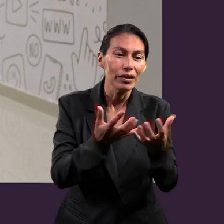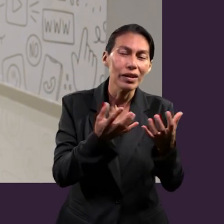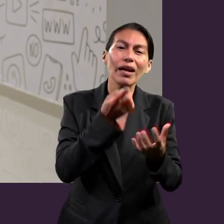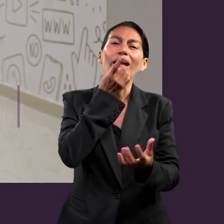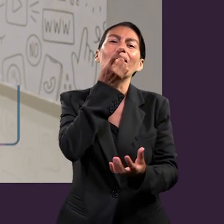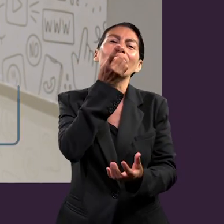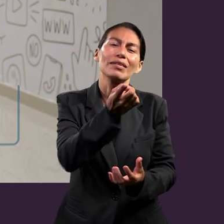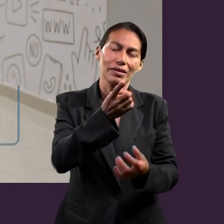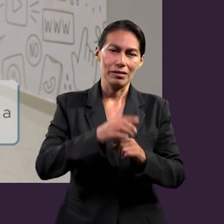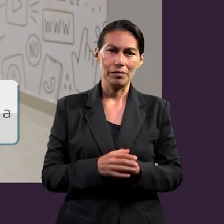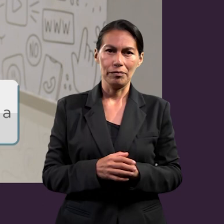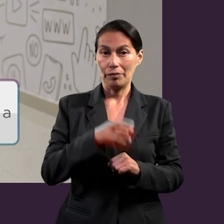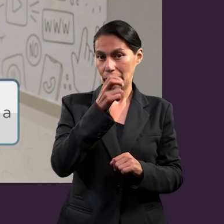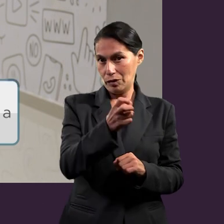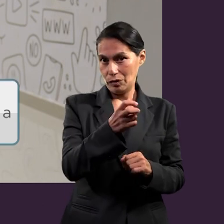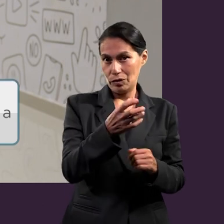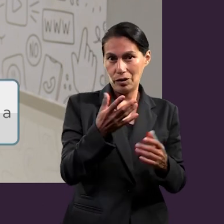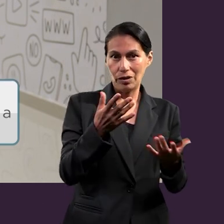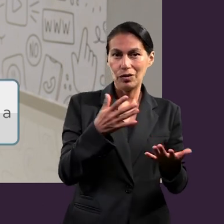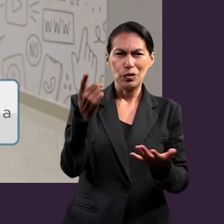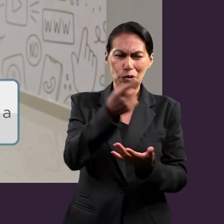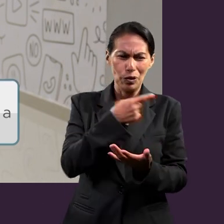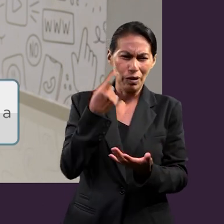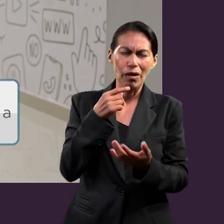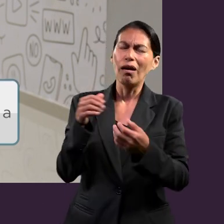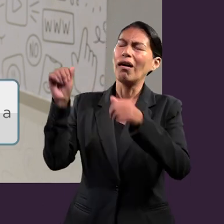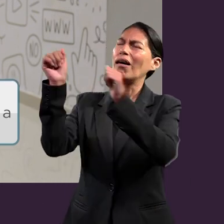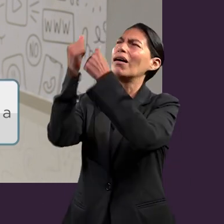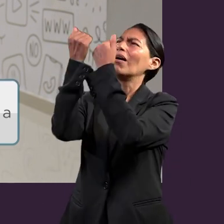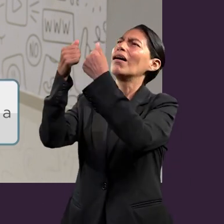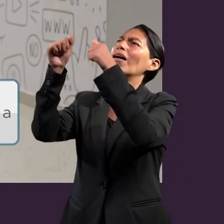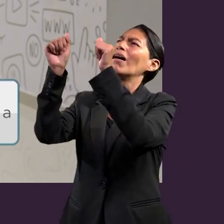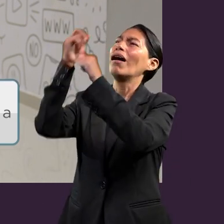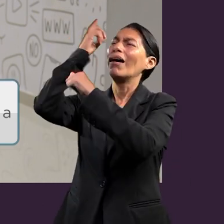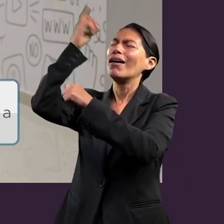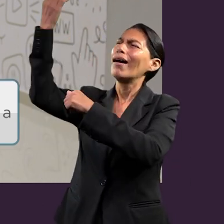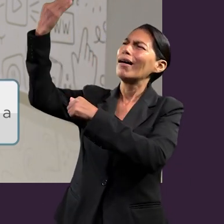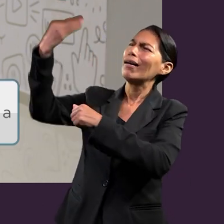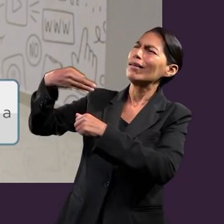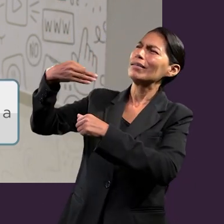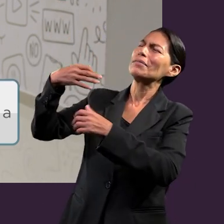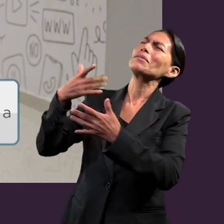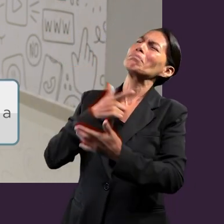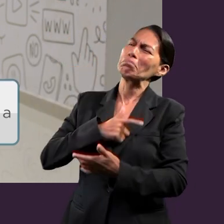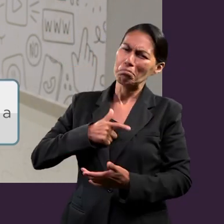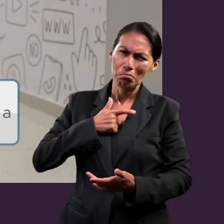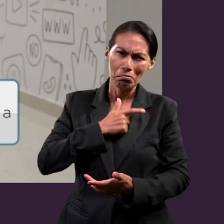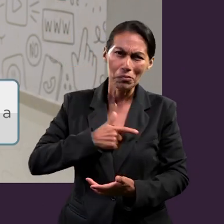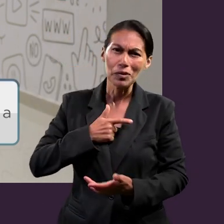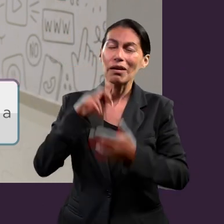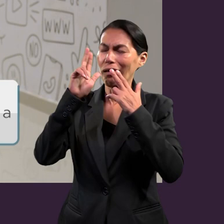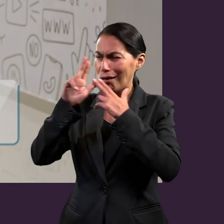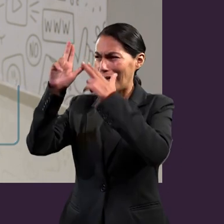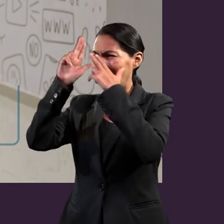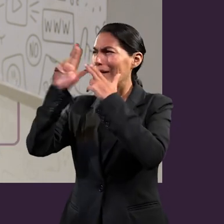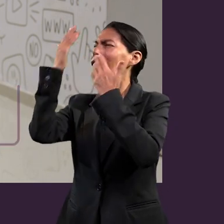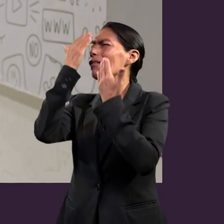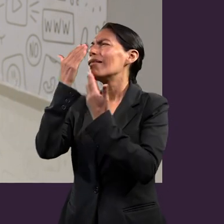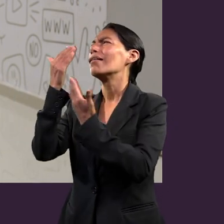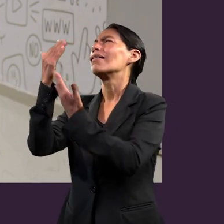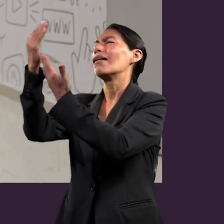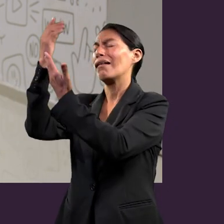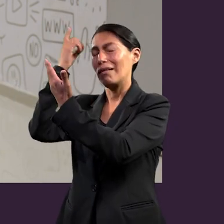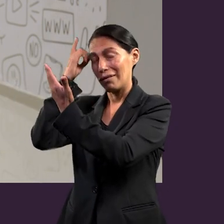no solamente con lo que hacemos, sino con lo que decimos. Y entonces el culto será un culto aceptable,